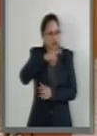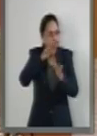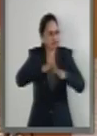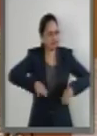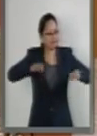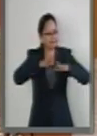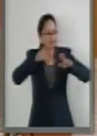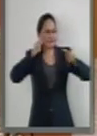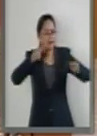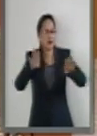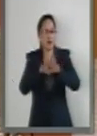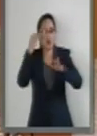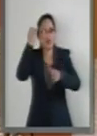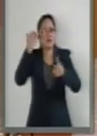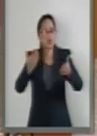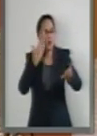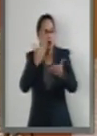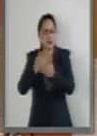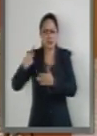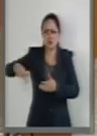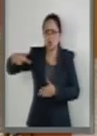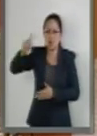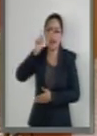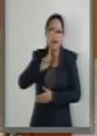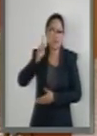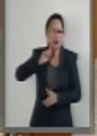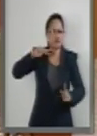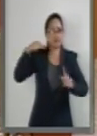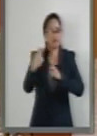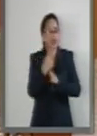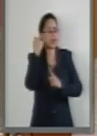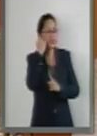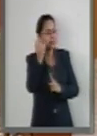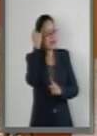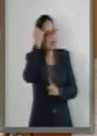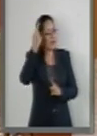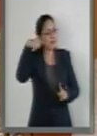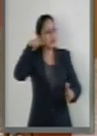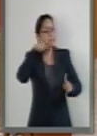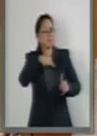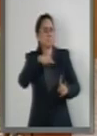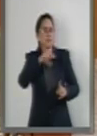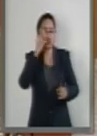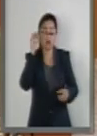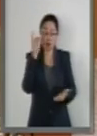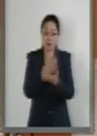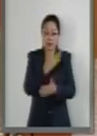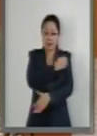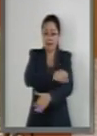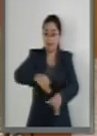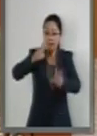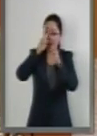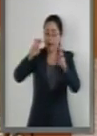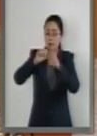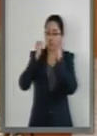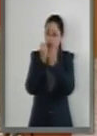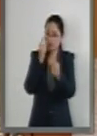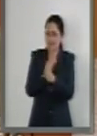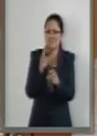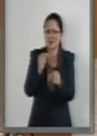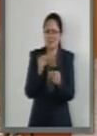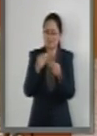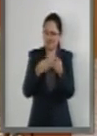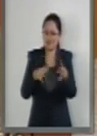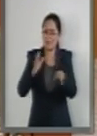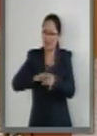nota en las iniciativas que tienen y la perspectiva que tienen no solamente los temas de la familia y los temas sociales, sino hoy cada